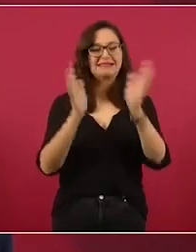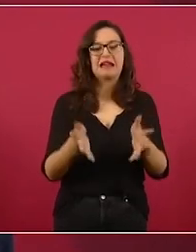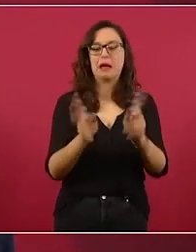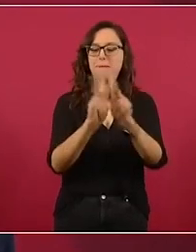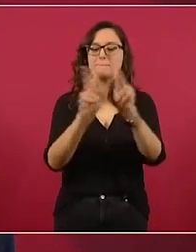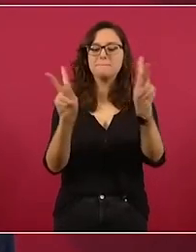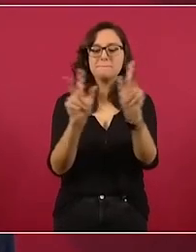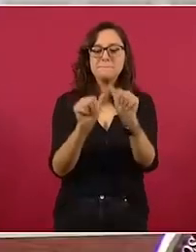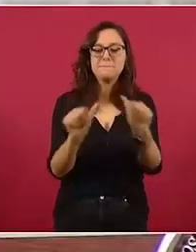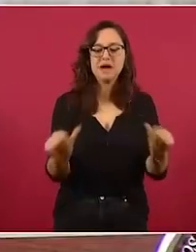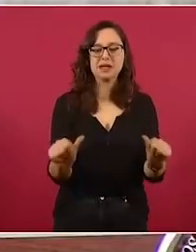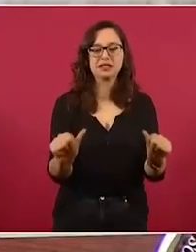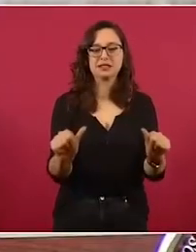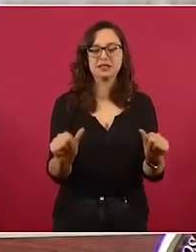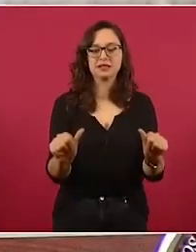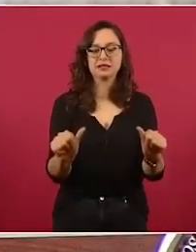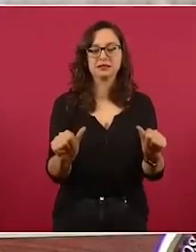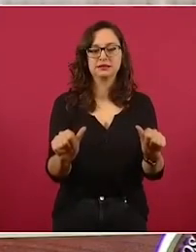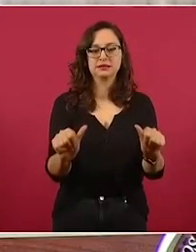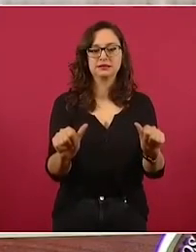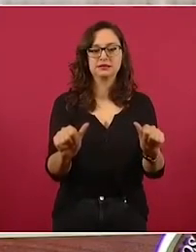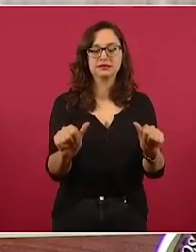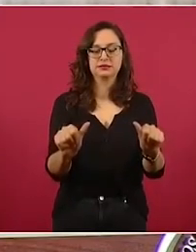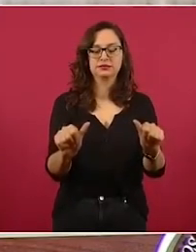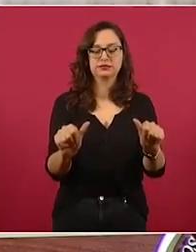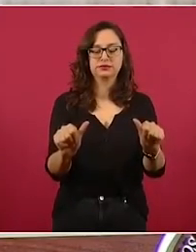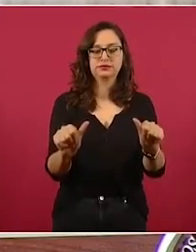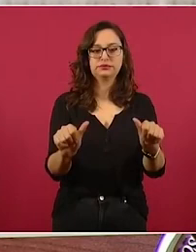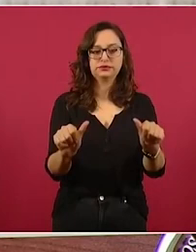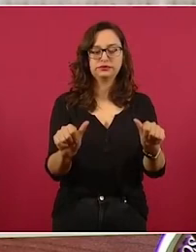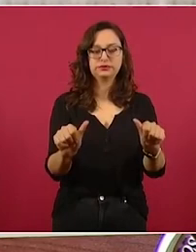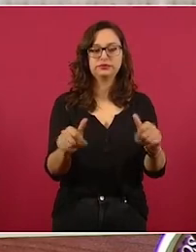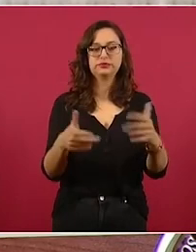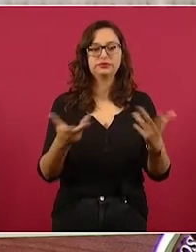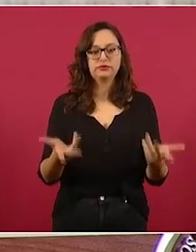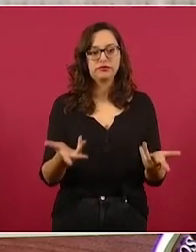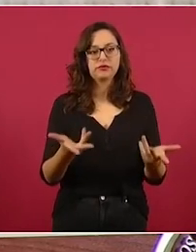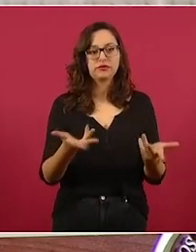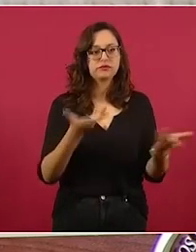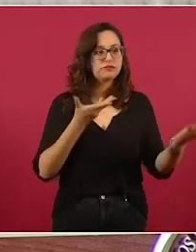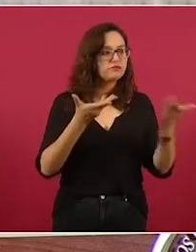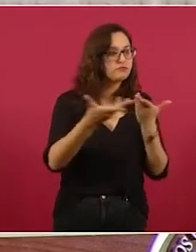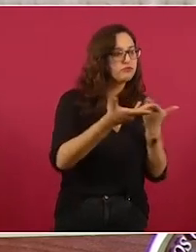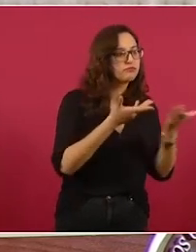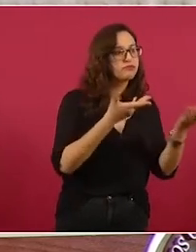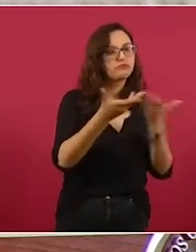llegar al acuerdo